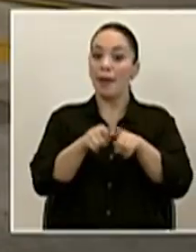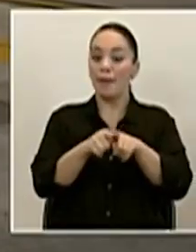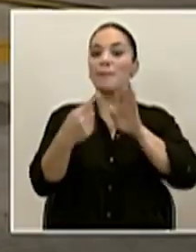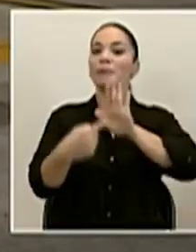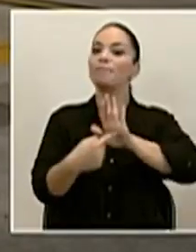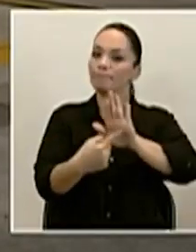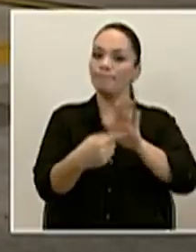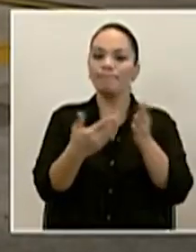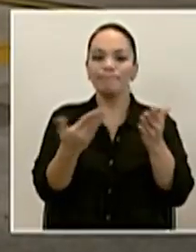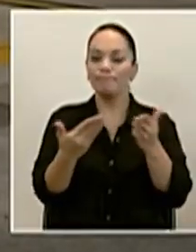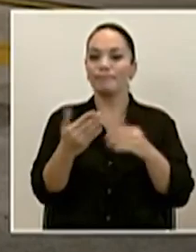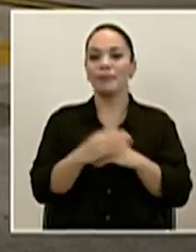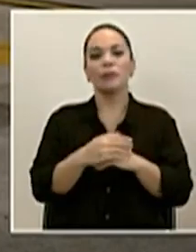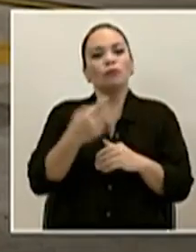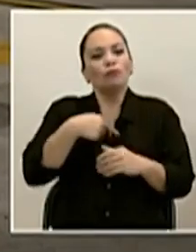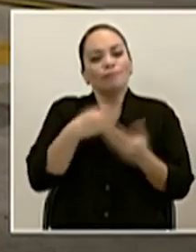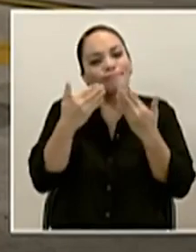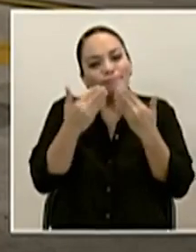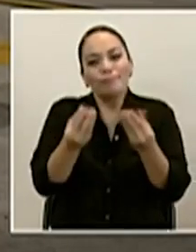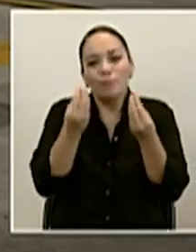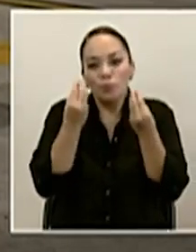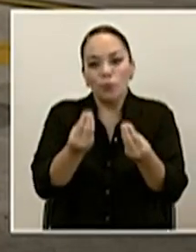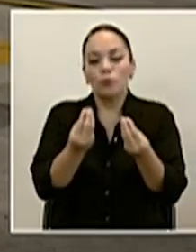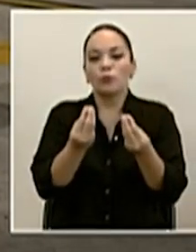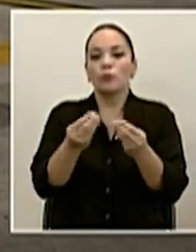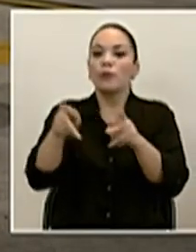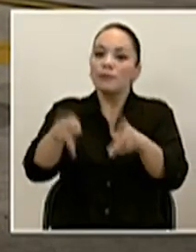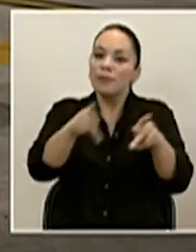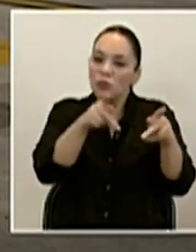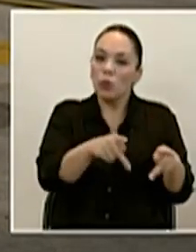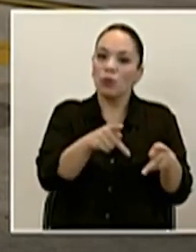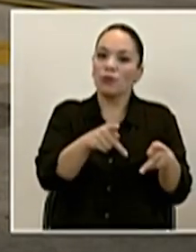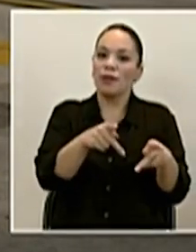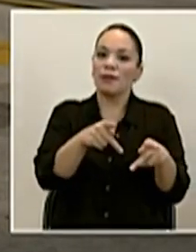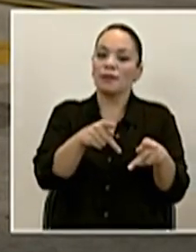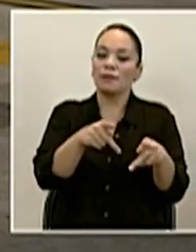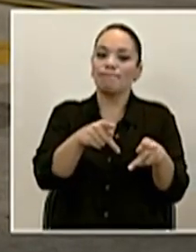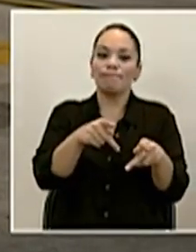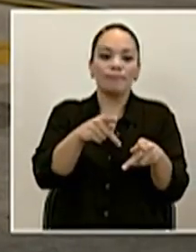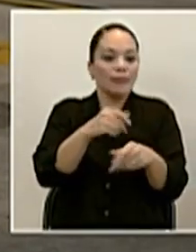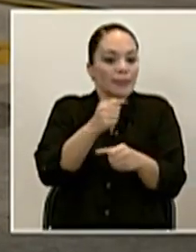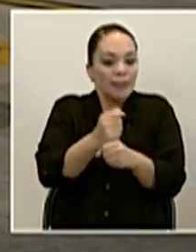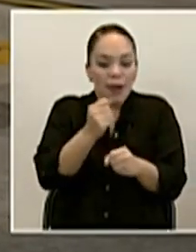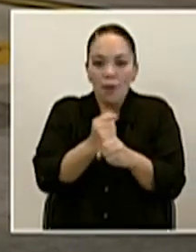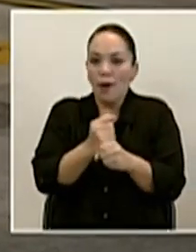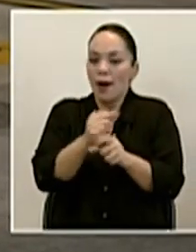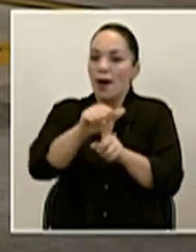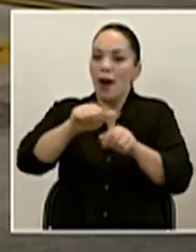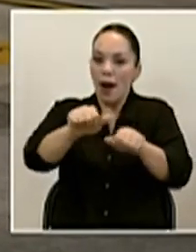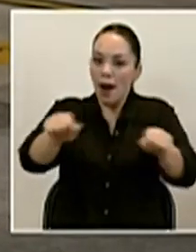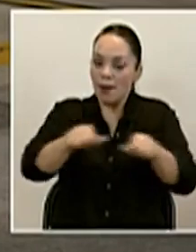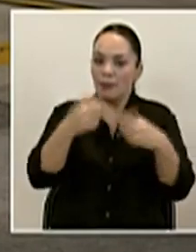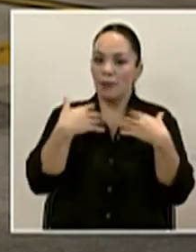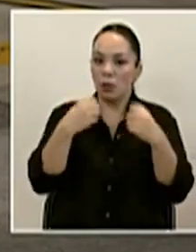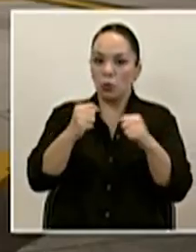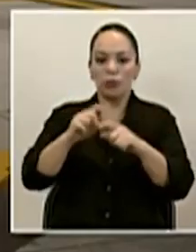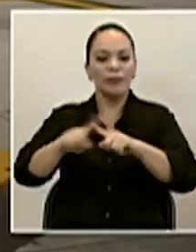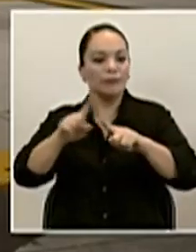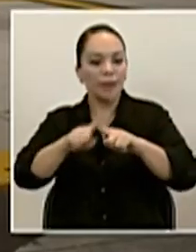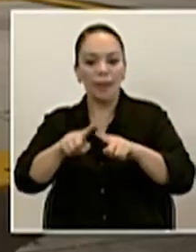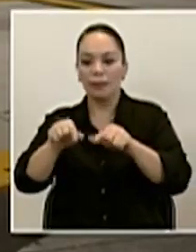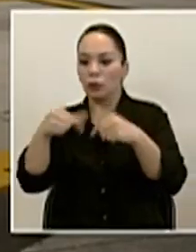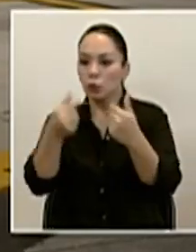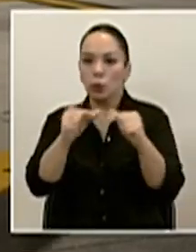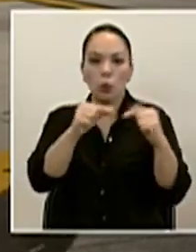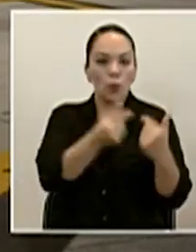agradecemos mucho al personal de salud, a todas las personas que nos protegen, los distintos cuerpos de policías,